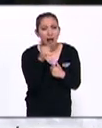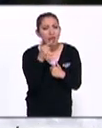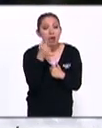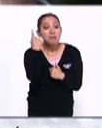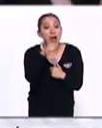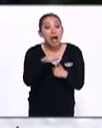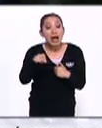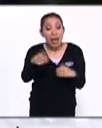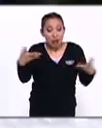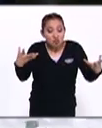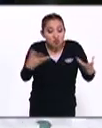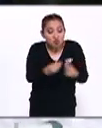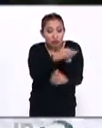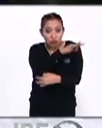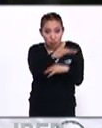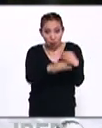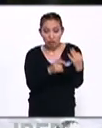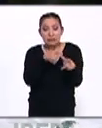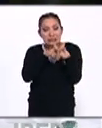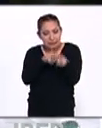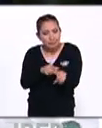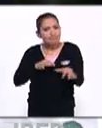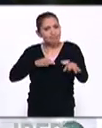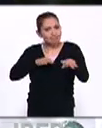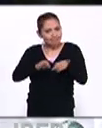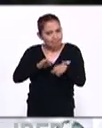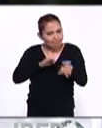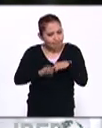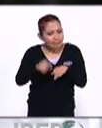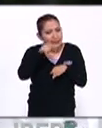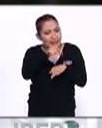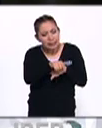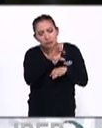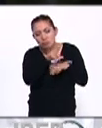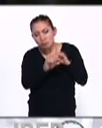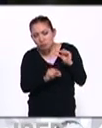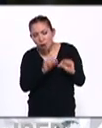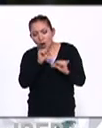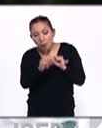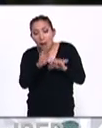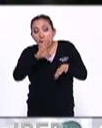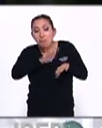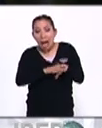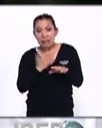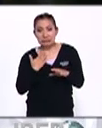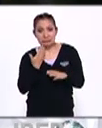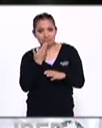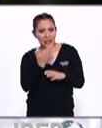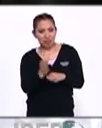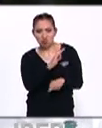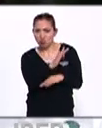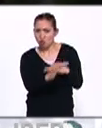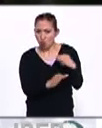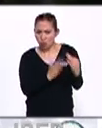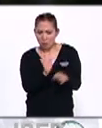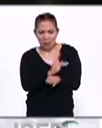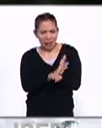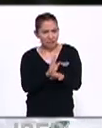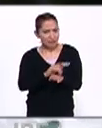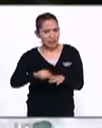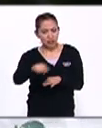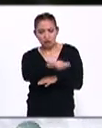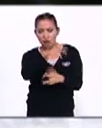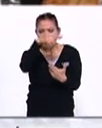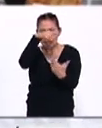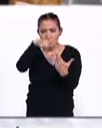qué? Para que en conjunto sigamos trabajando y sacando el mayor provecho a este mecanismo